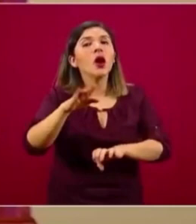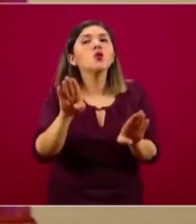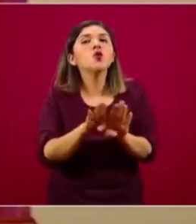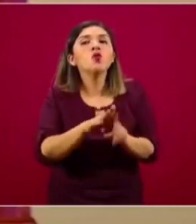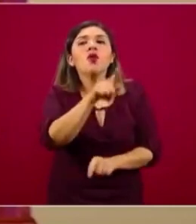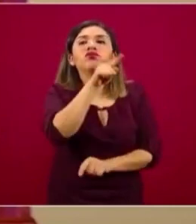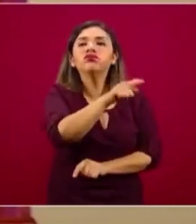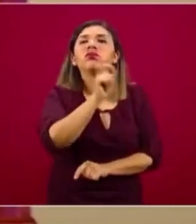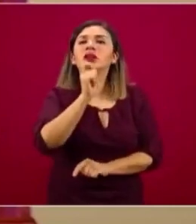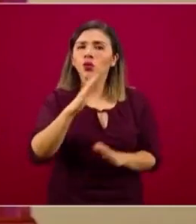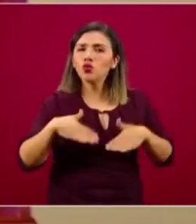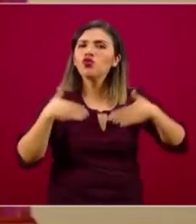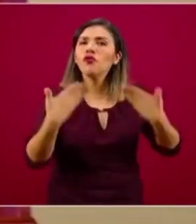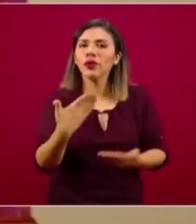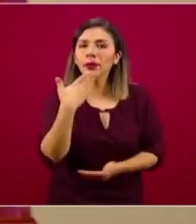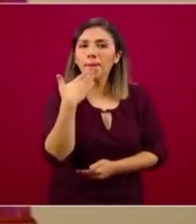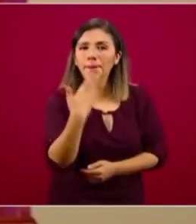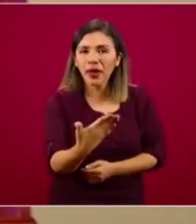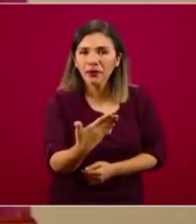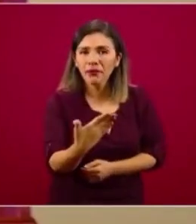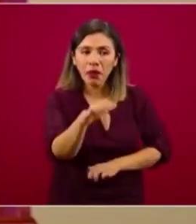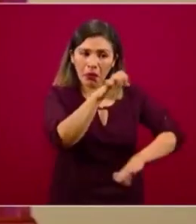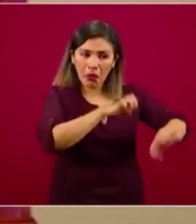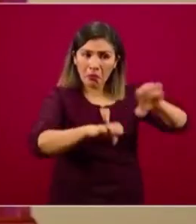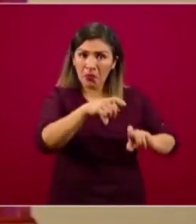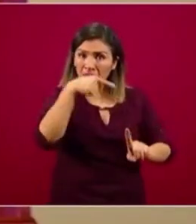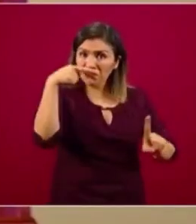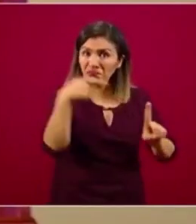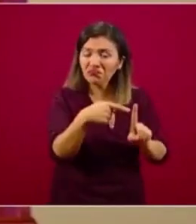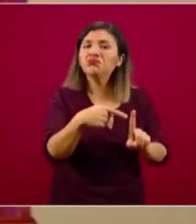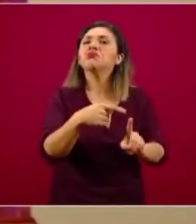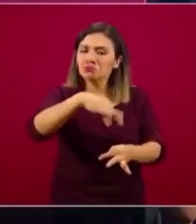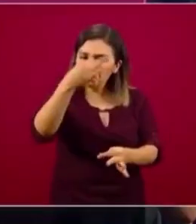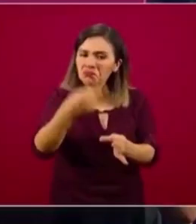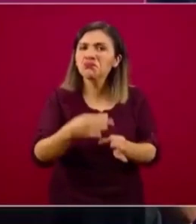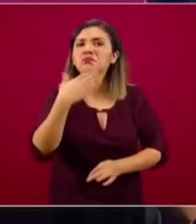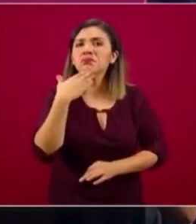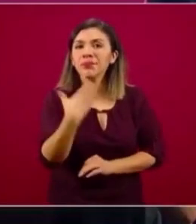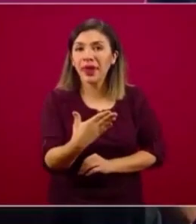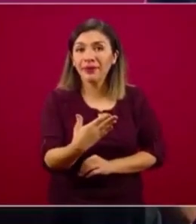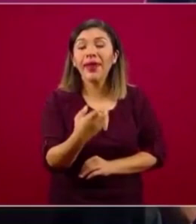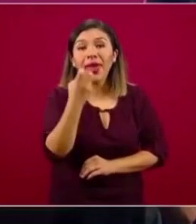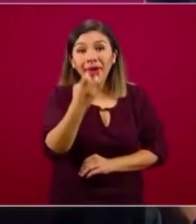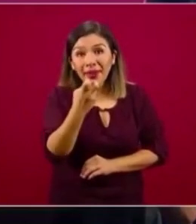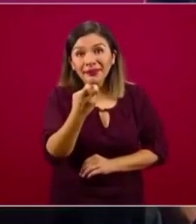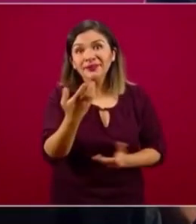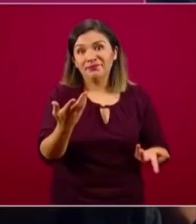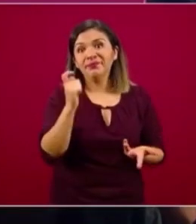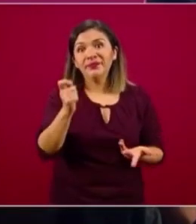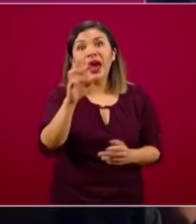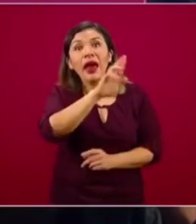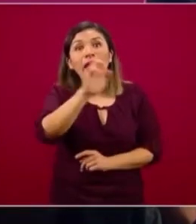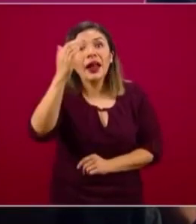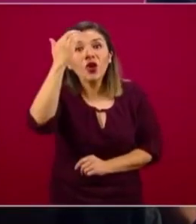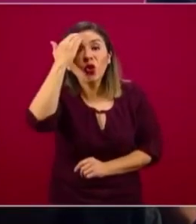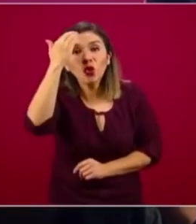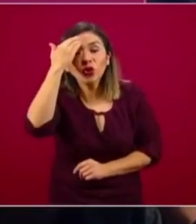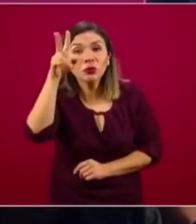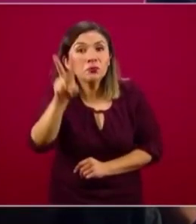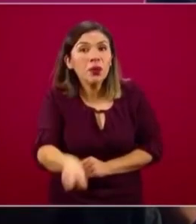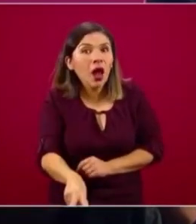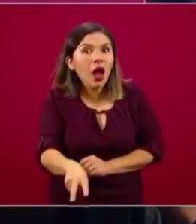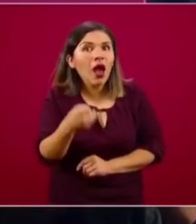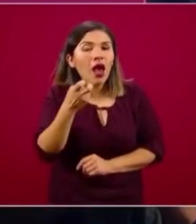cumplen. Y aquí es por supuesto reconocer que efectivamente en México podemos confiar en nuestros